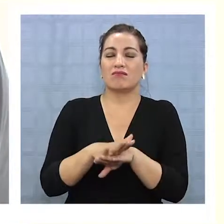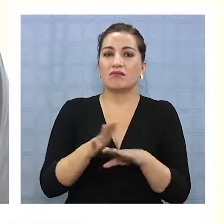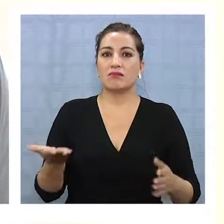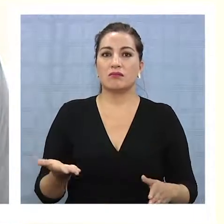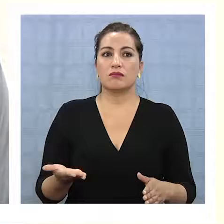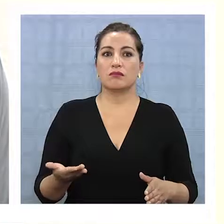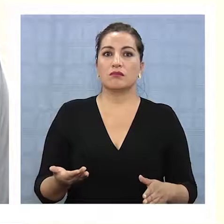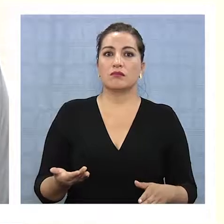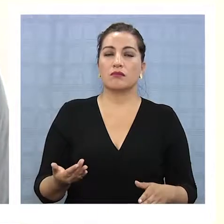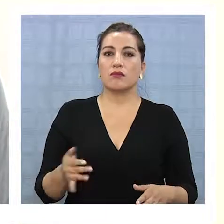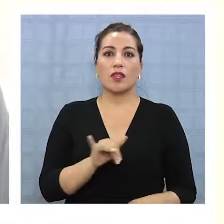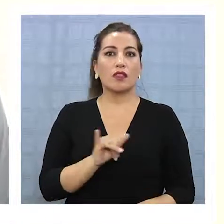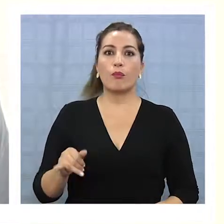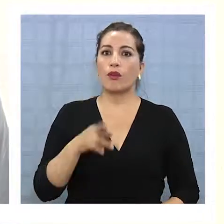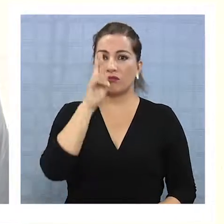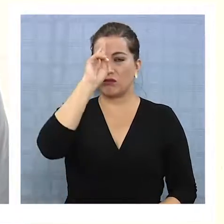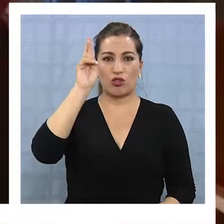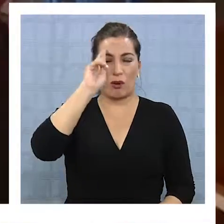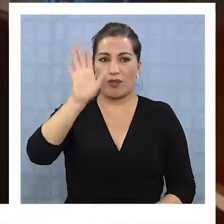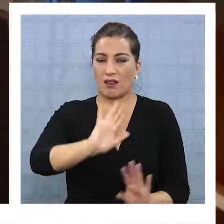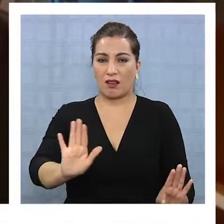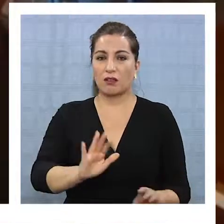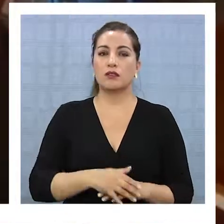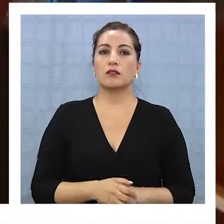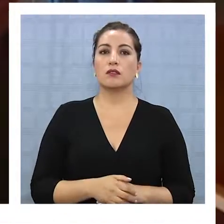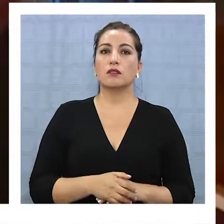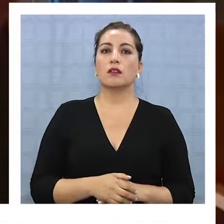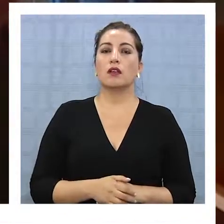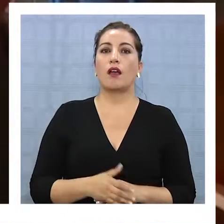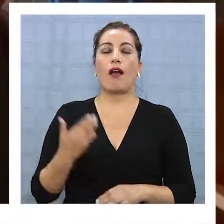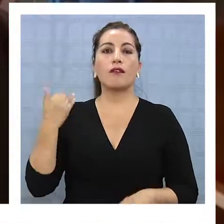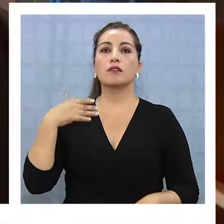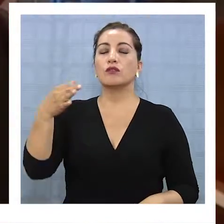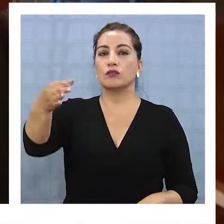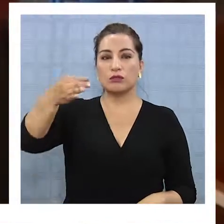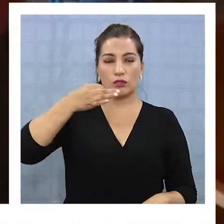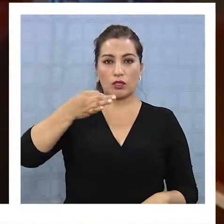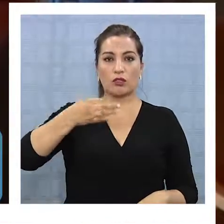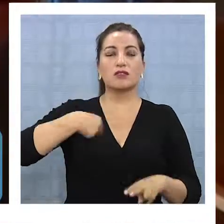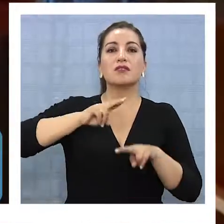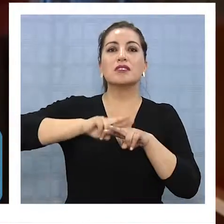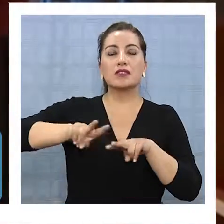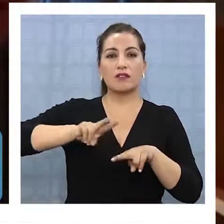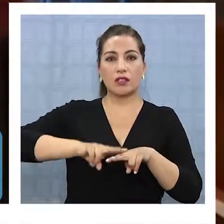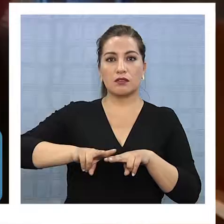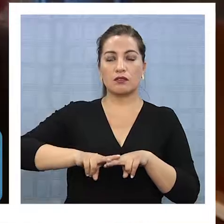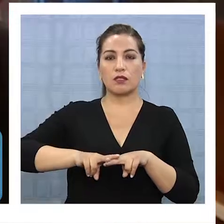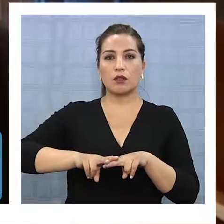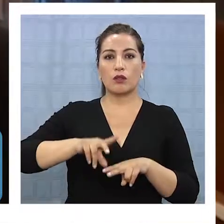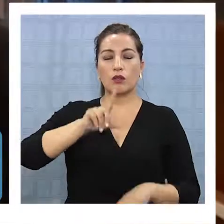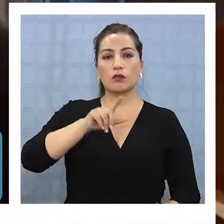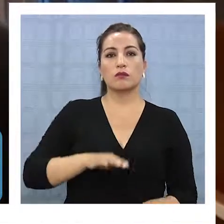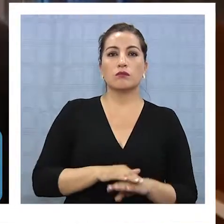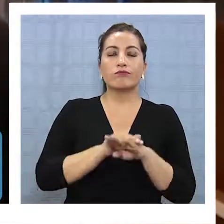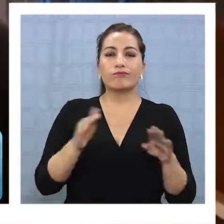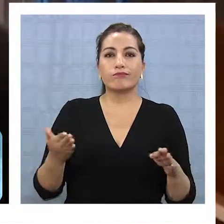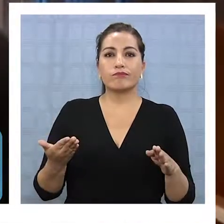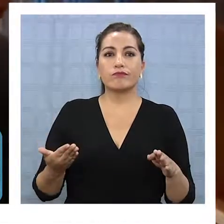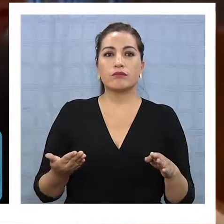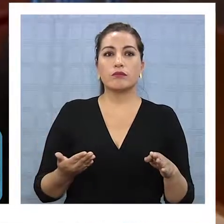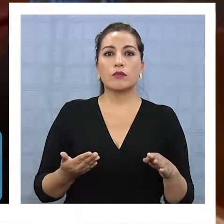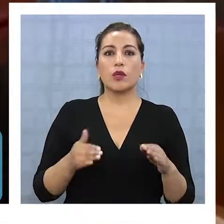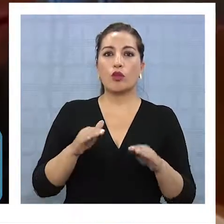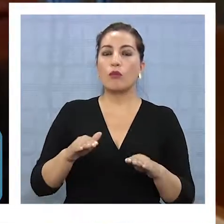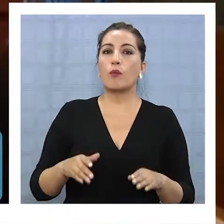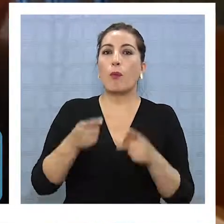tiempo de crearlas y al fin y al cabo no van a respetar nada. Porque se nos dijo que se les iba a entregar una asignación directa con el presupuesto del año